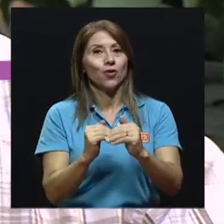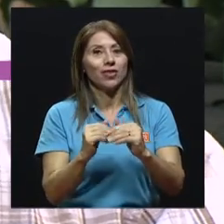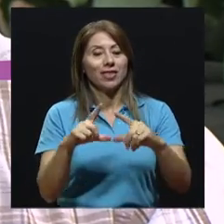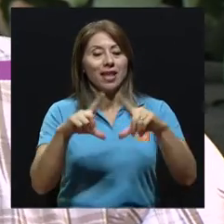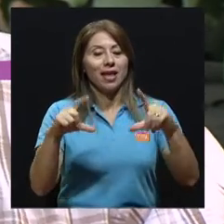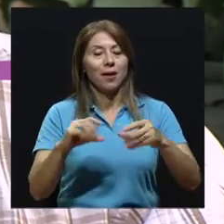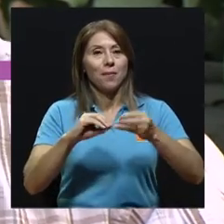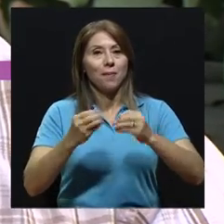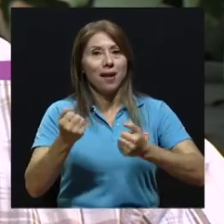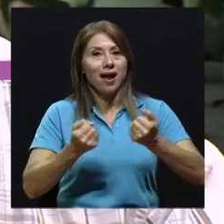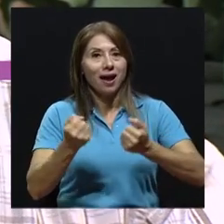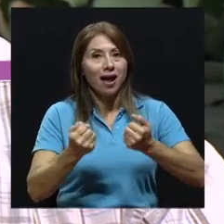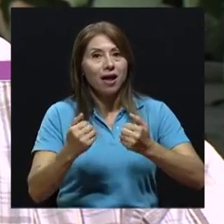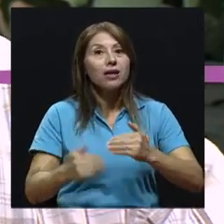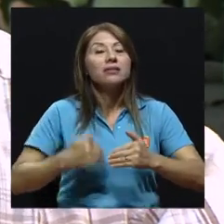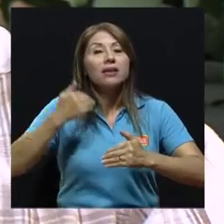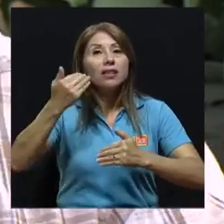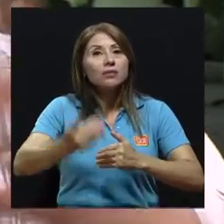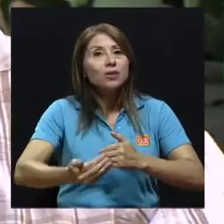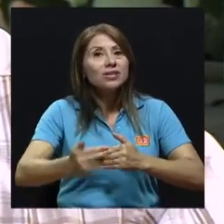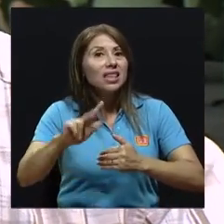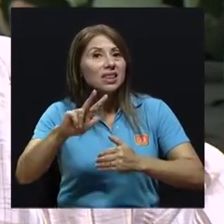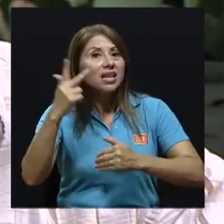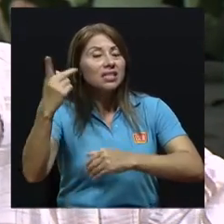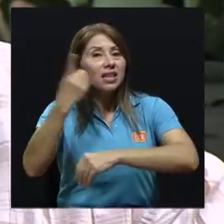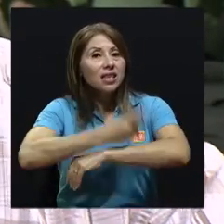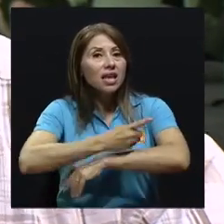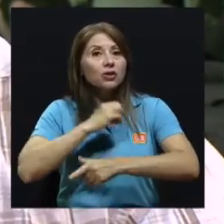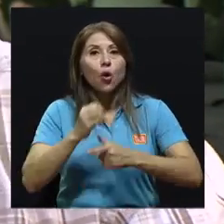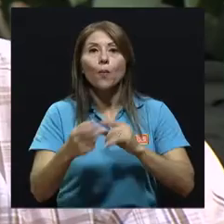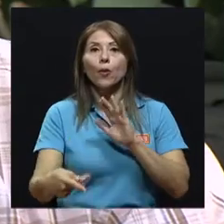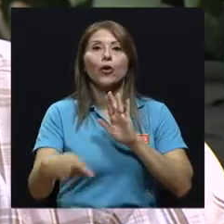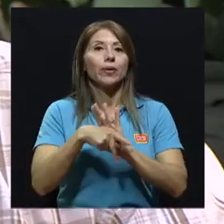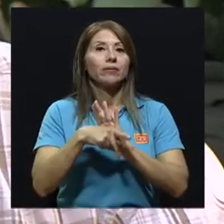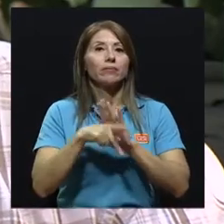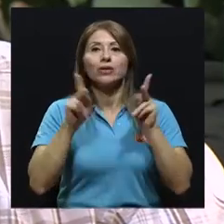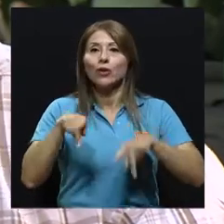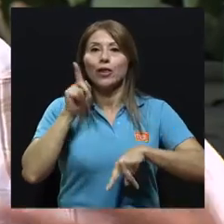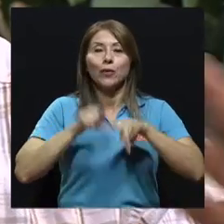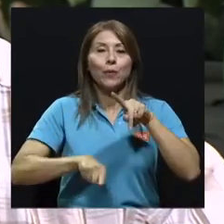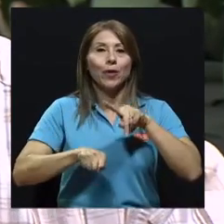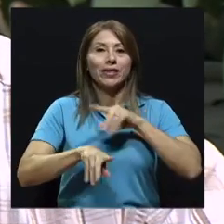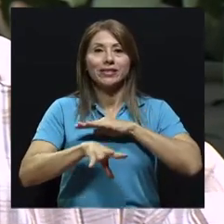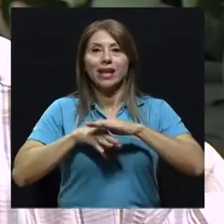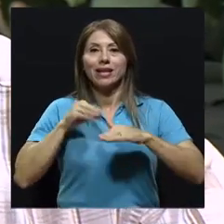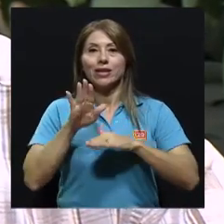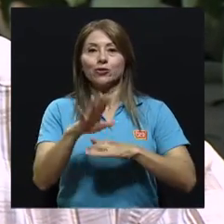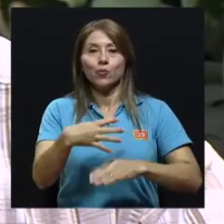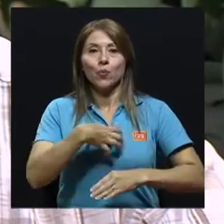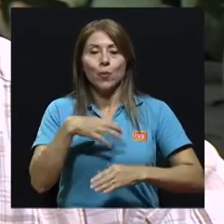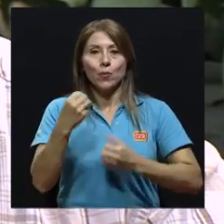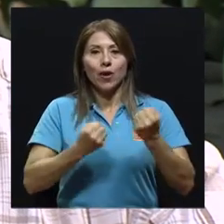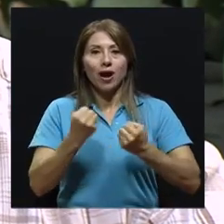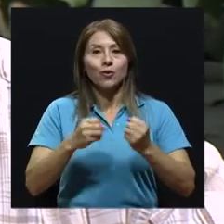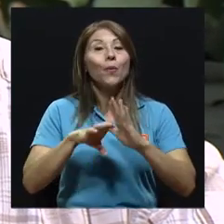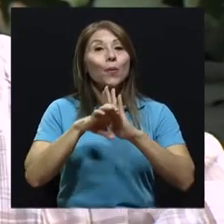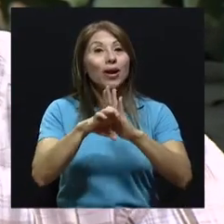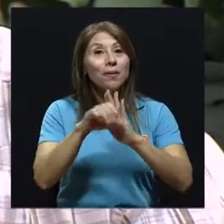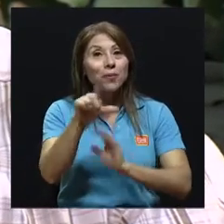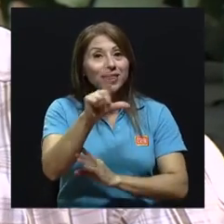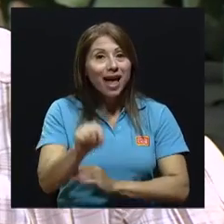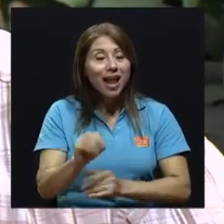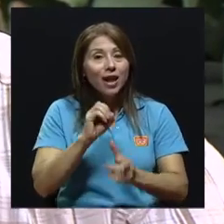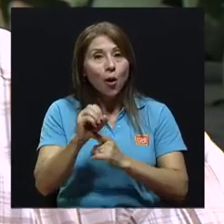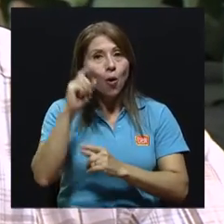poner un tercer día y luego va a tener que prohibir la circulación o va ser como en otros países, como están haciendo por ejemplo en Londres o en